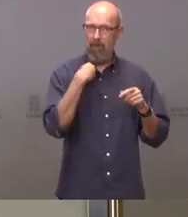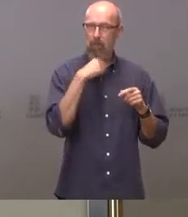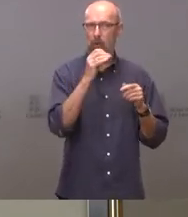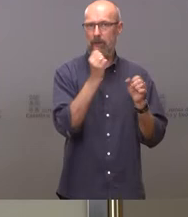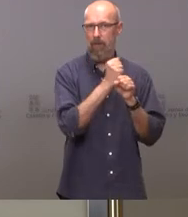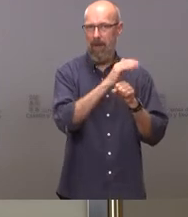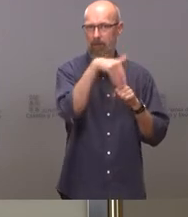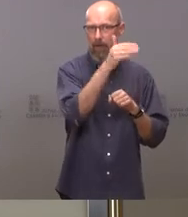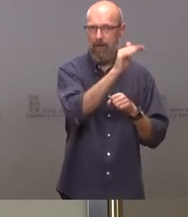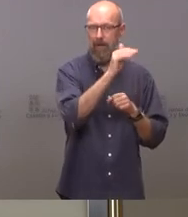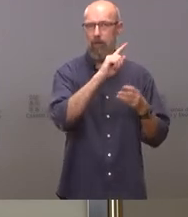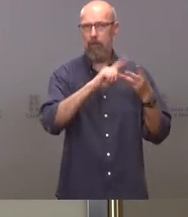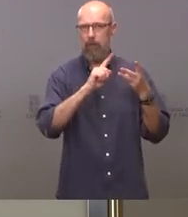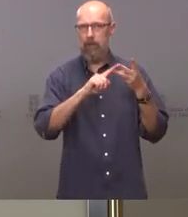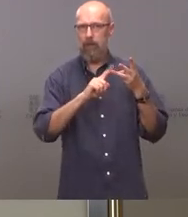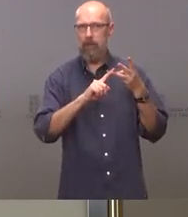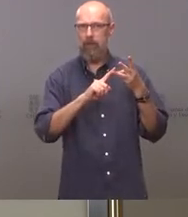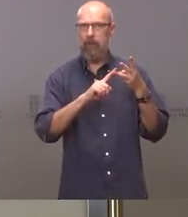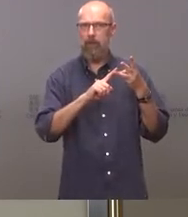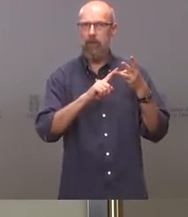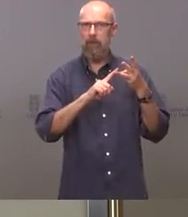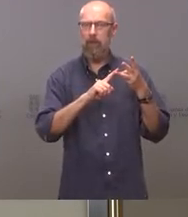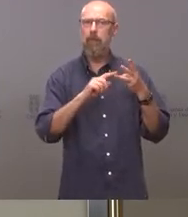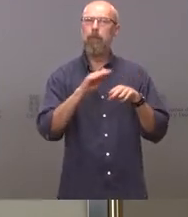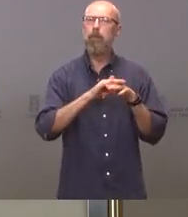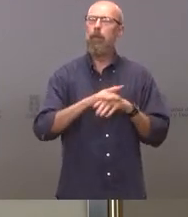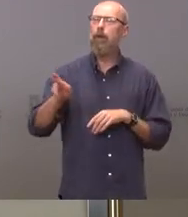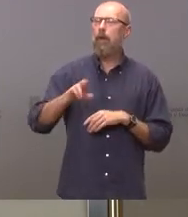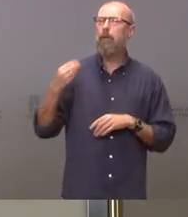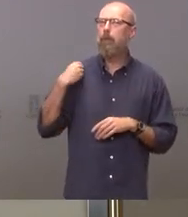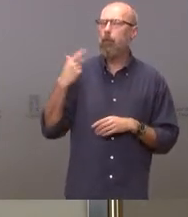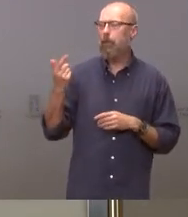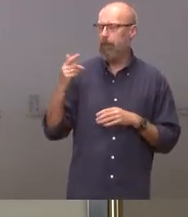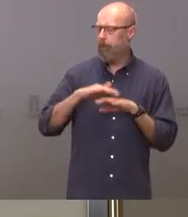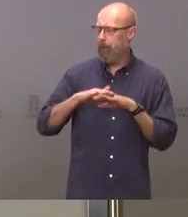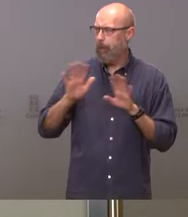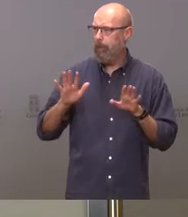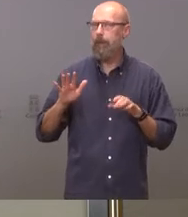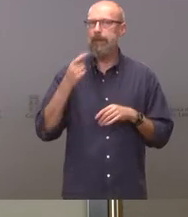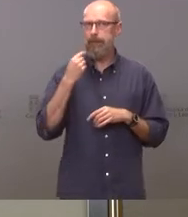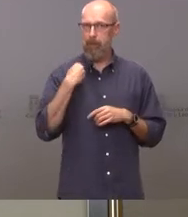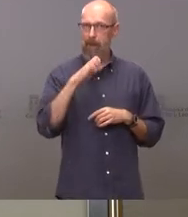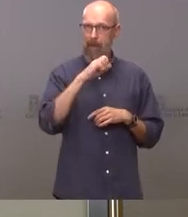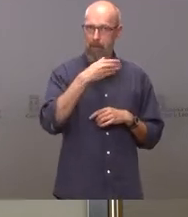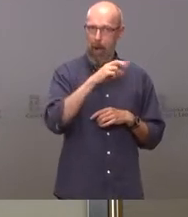quería preguntarle quién es sí poco a poco la anterior pregunta perdona que es que estaba sí lo de la eva